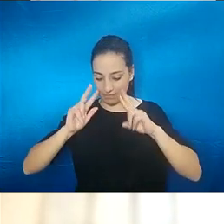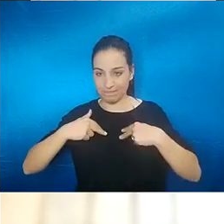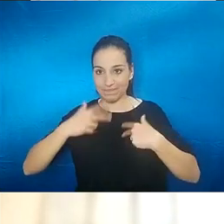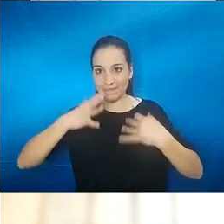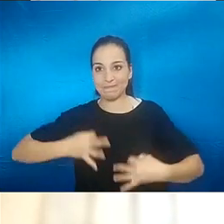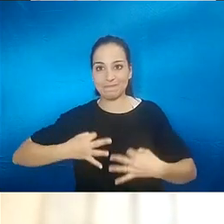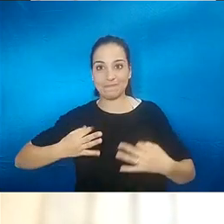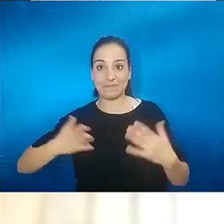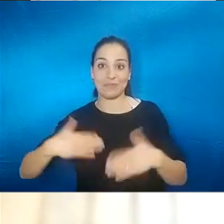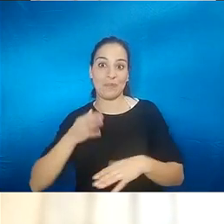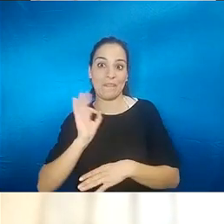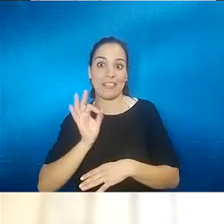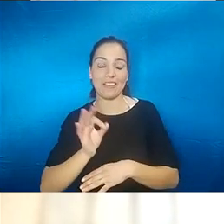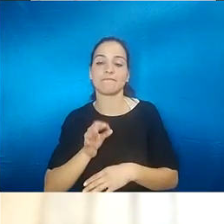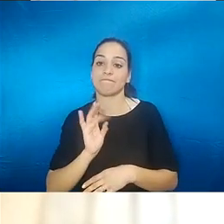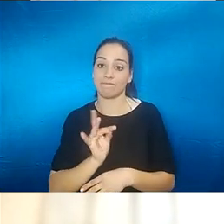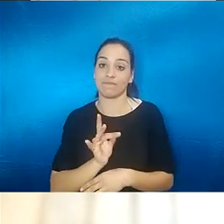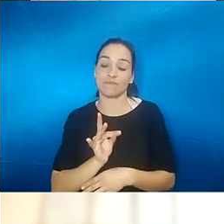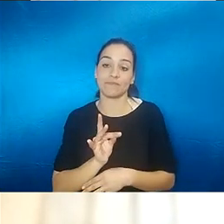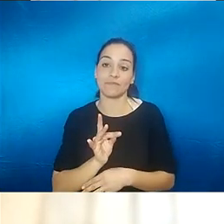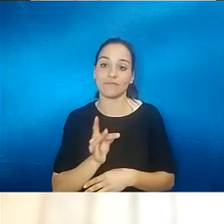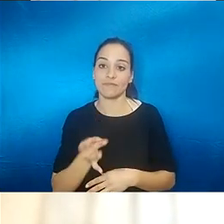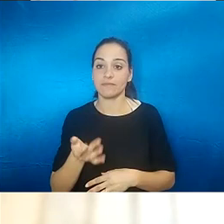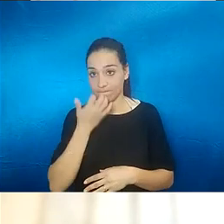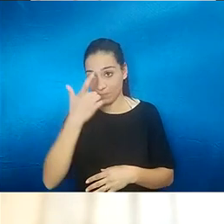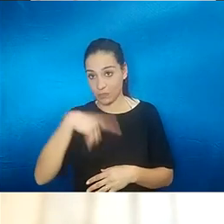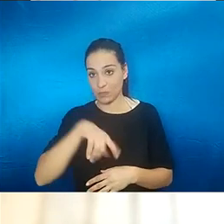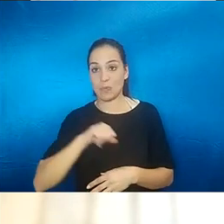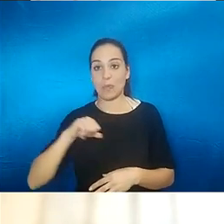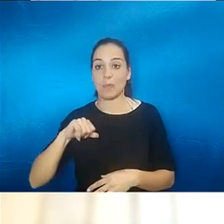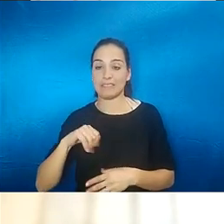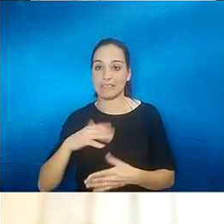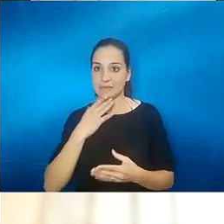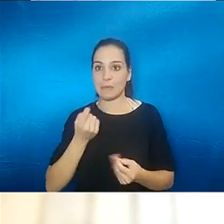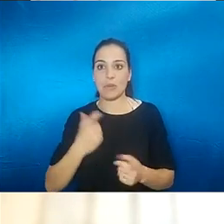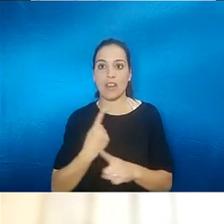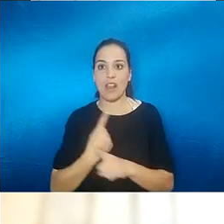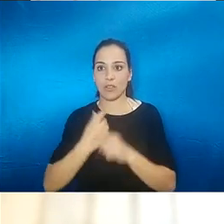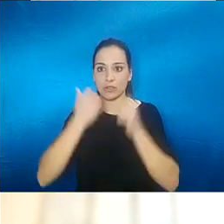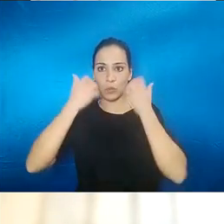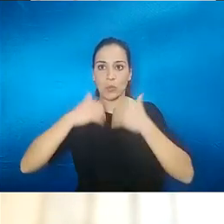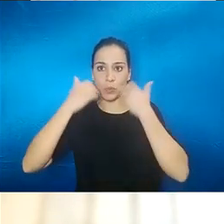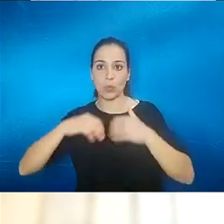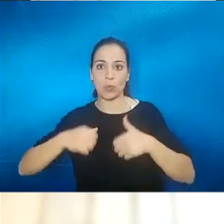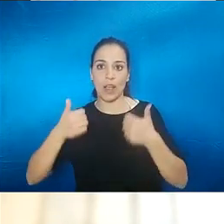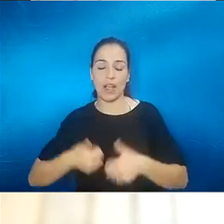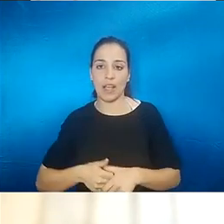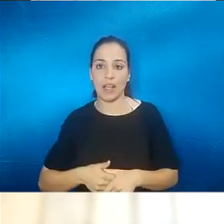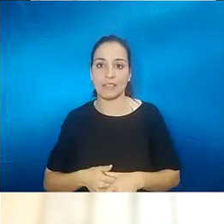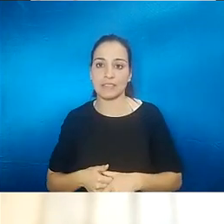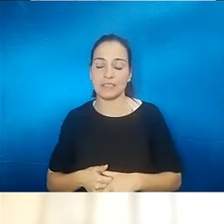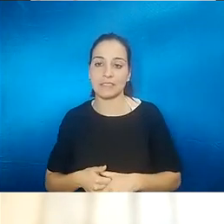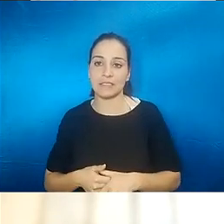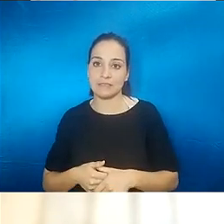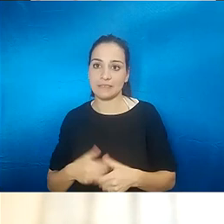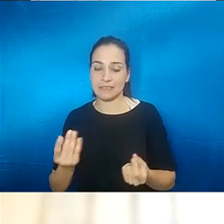nervioso porque al final bueno mucha gente yo personalmente cuando estoy más nerviosa subas más al final tú has podido ducharte